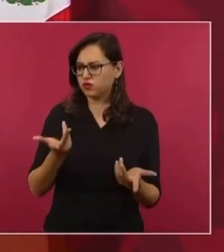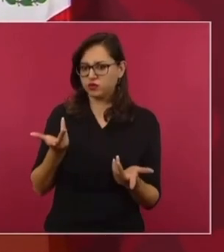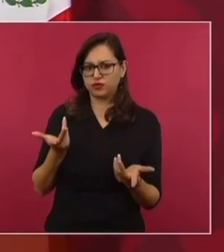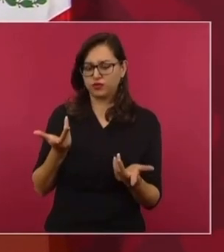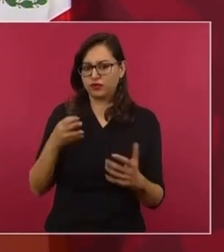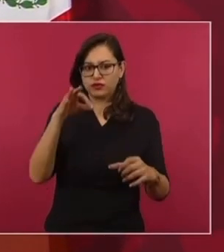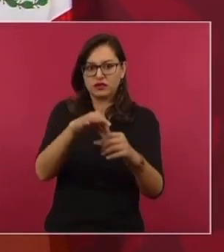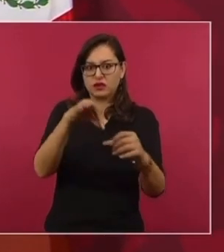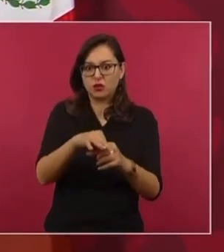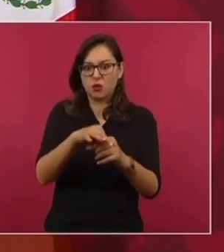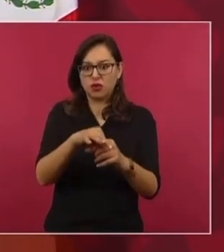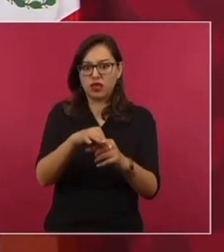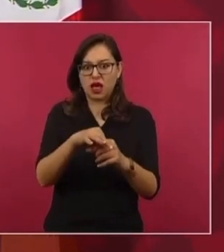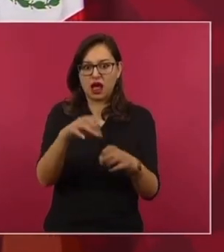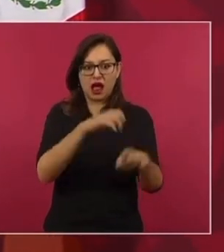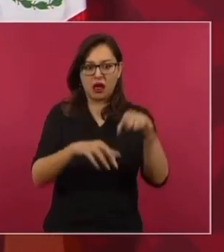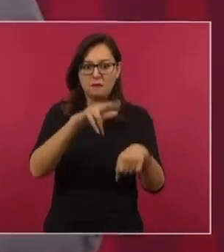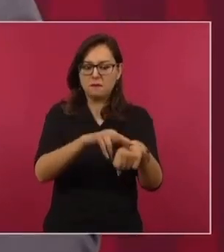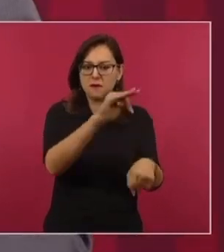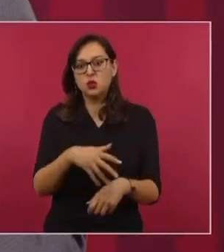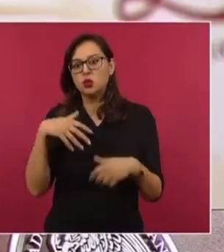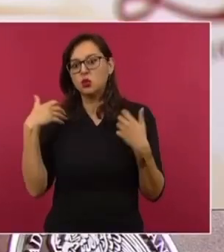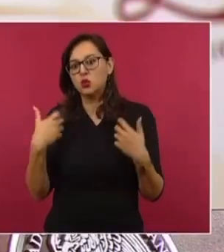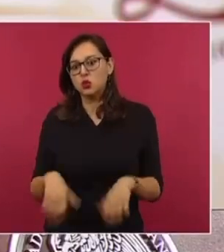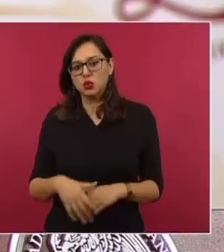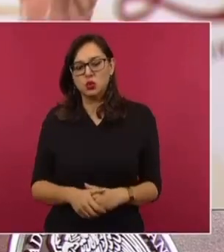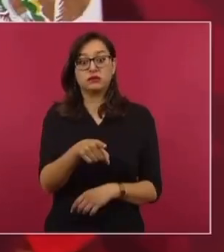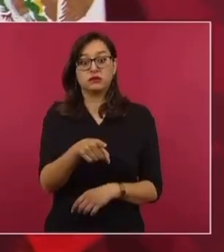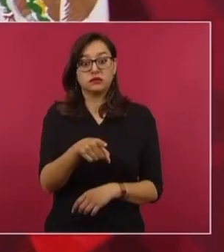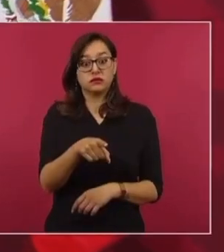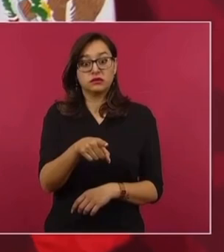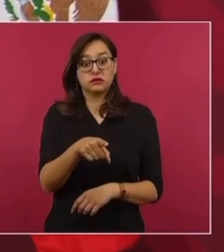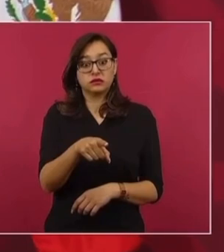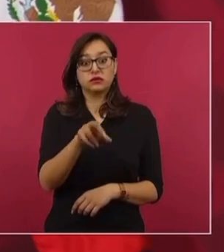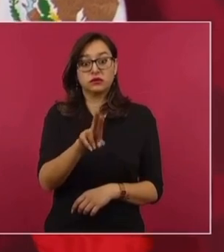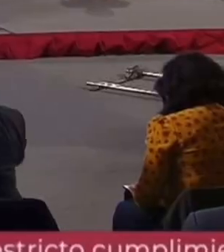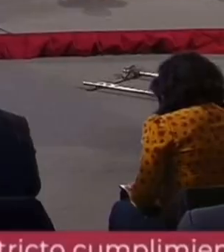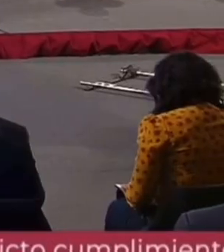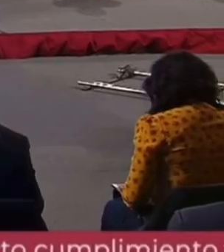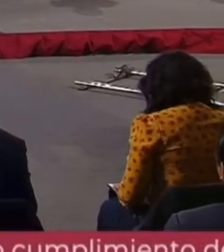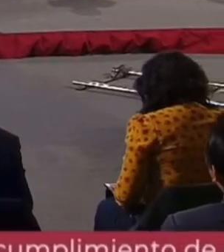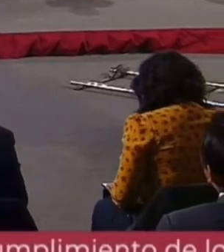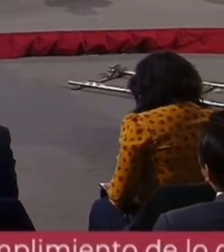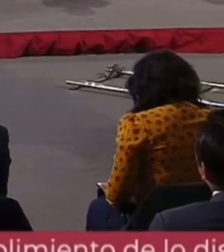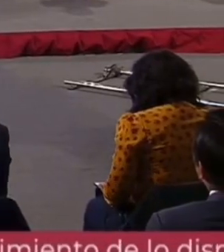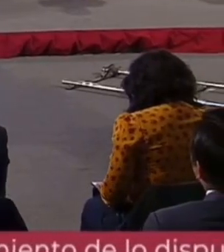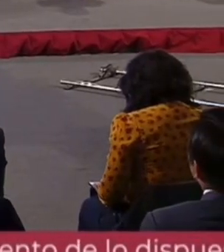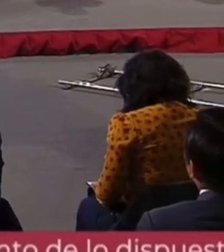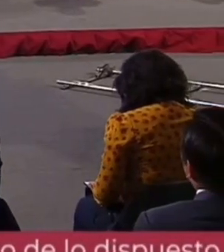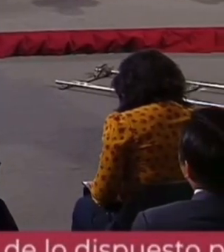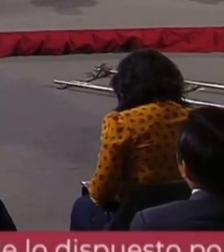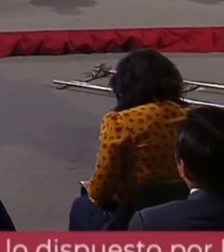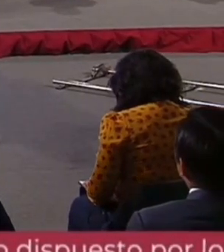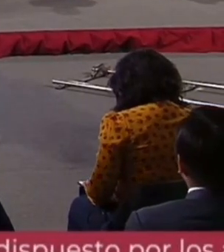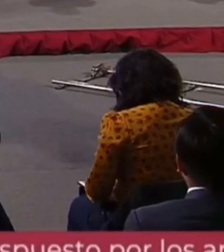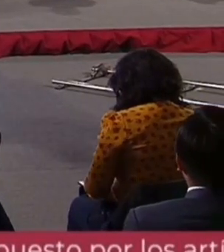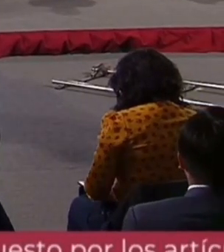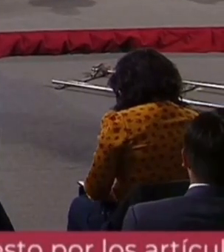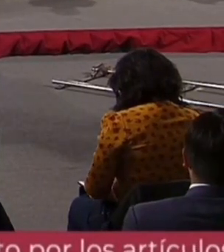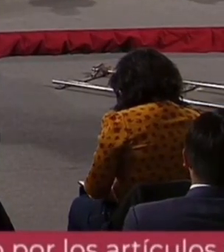votan en favor de las empresas o Rubén Moreira. Entonces, ¿por qué mencione